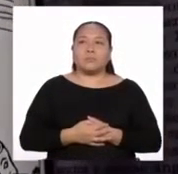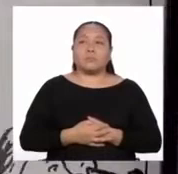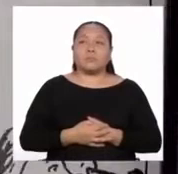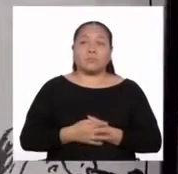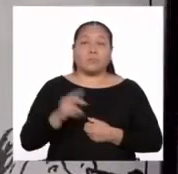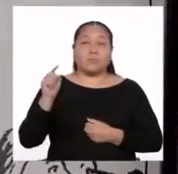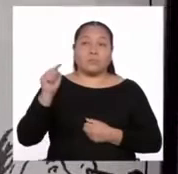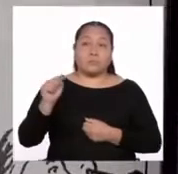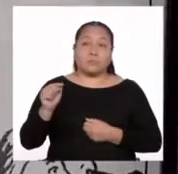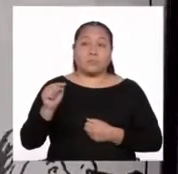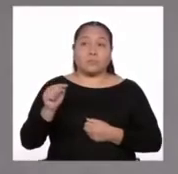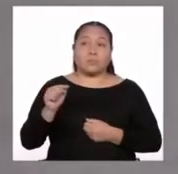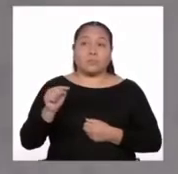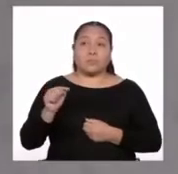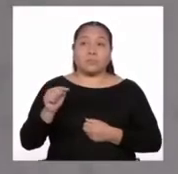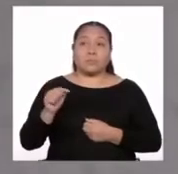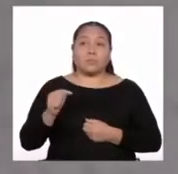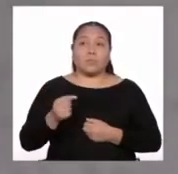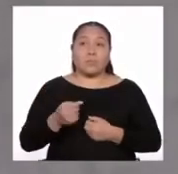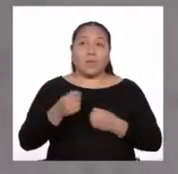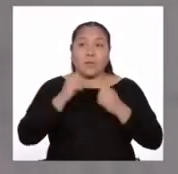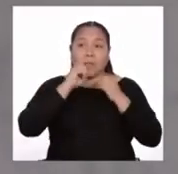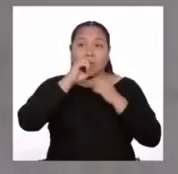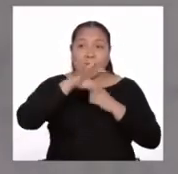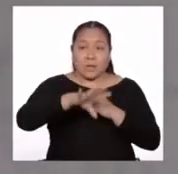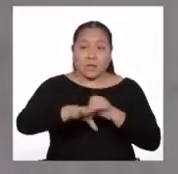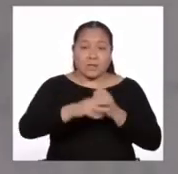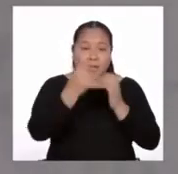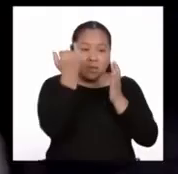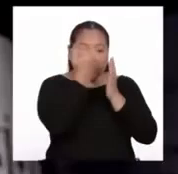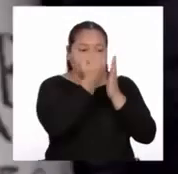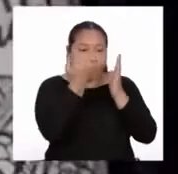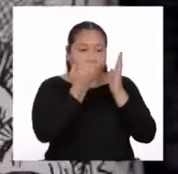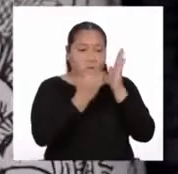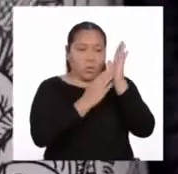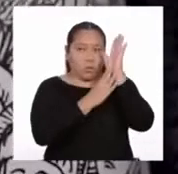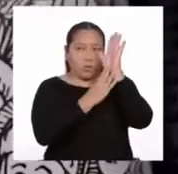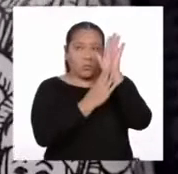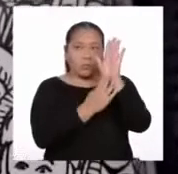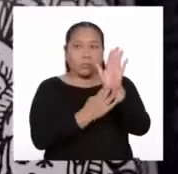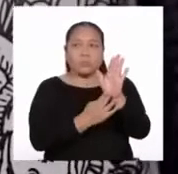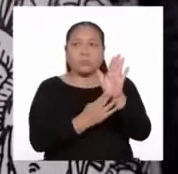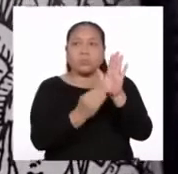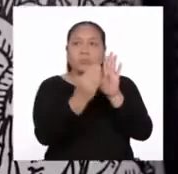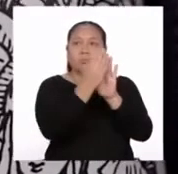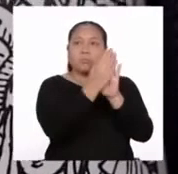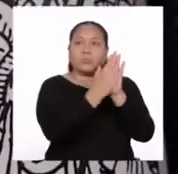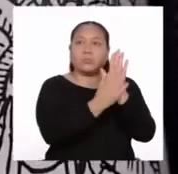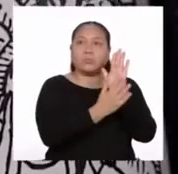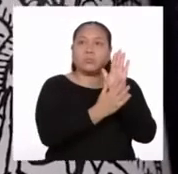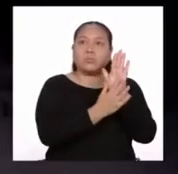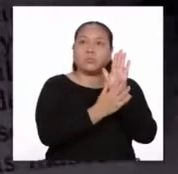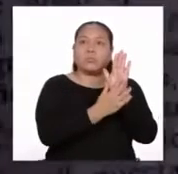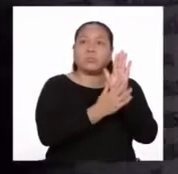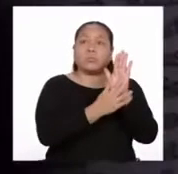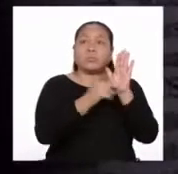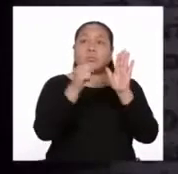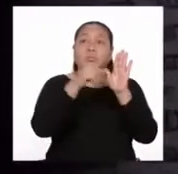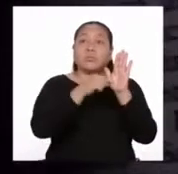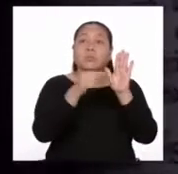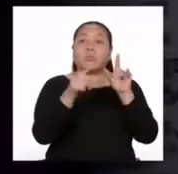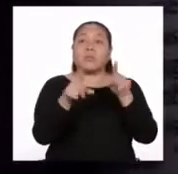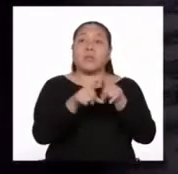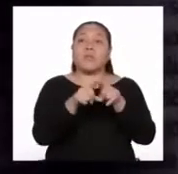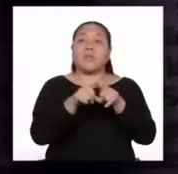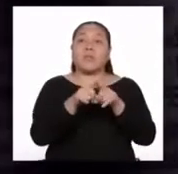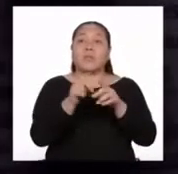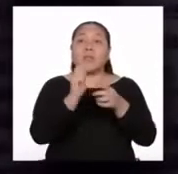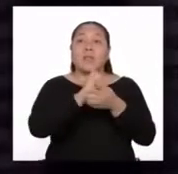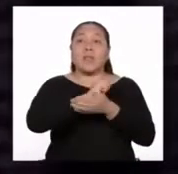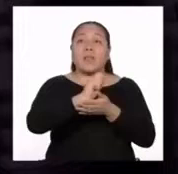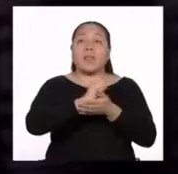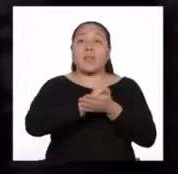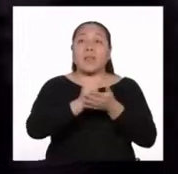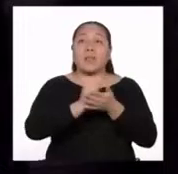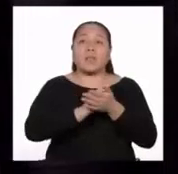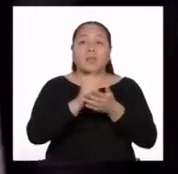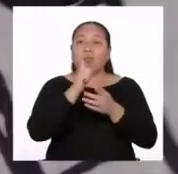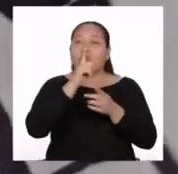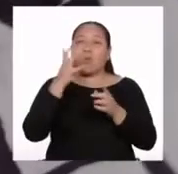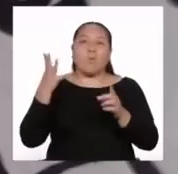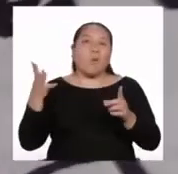Él remarca en dibujos, por medio del alfabeto latino también, que no hubo